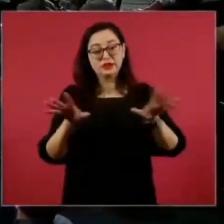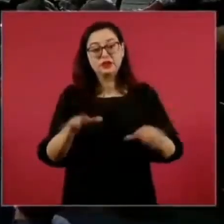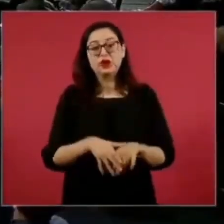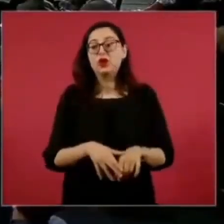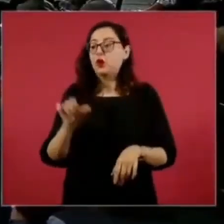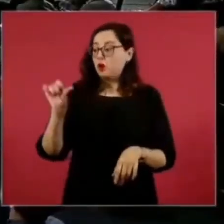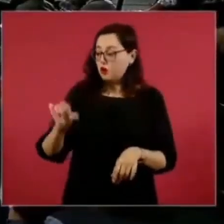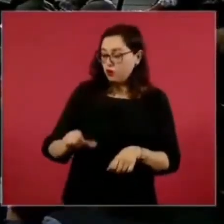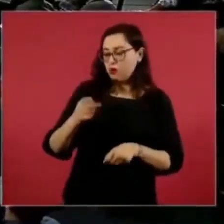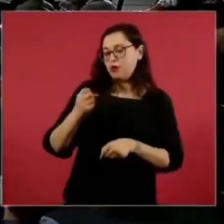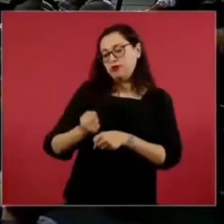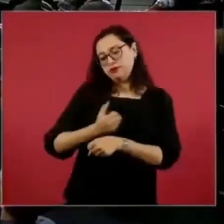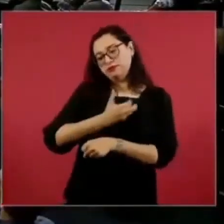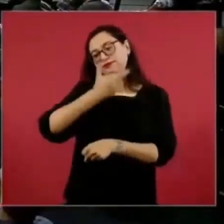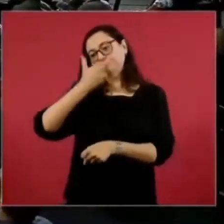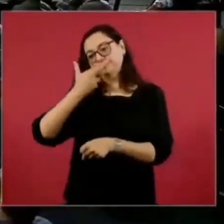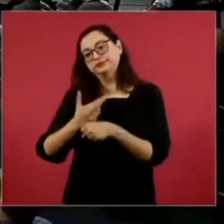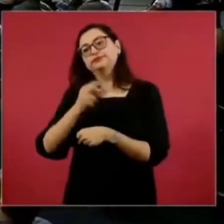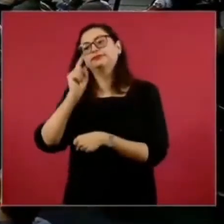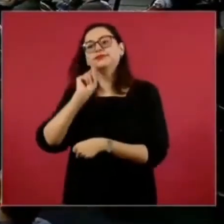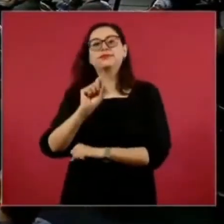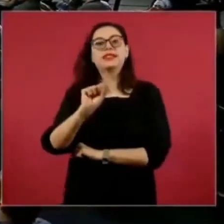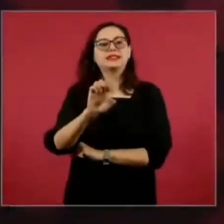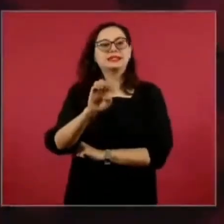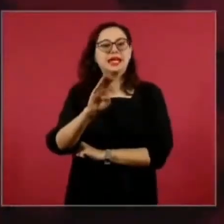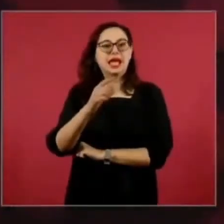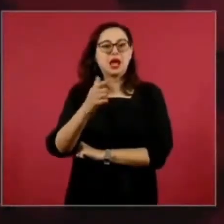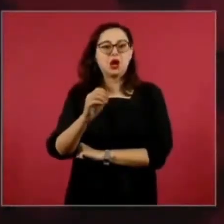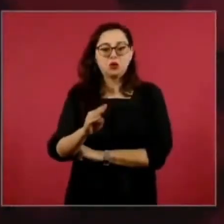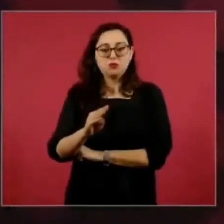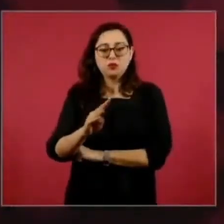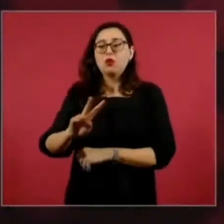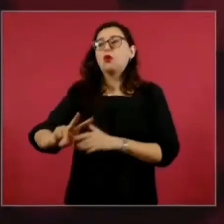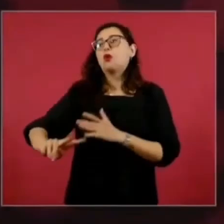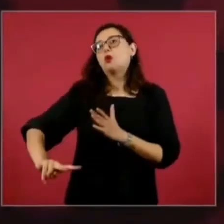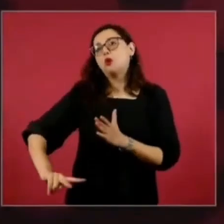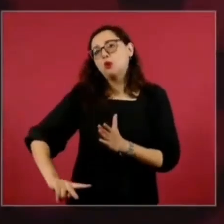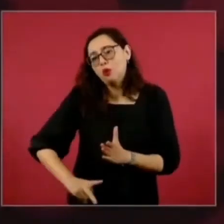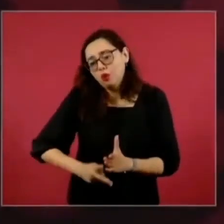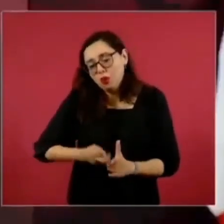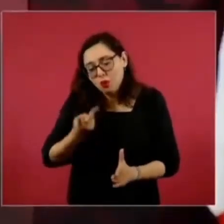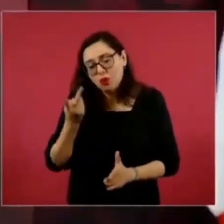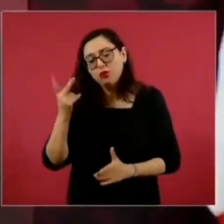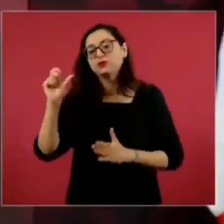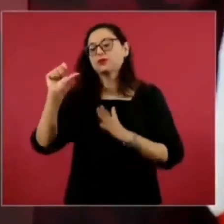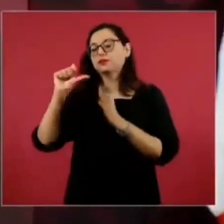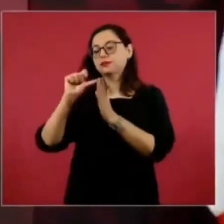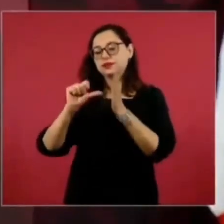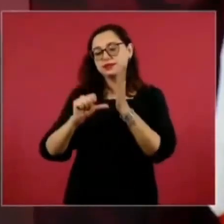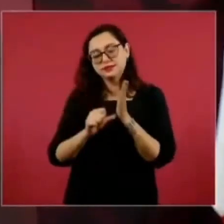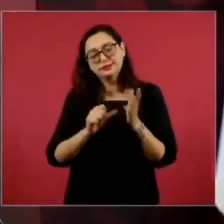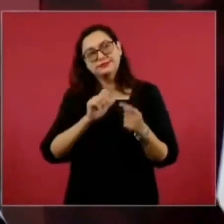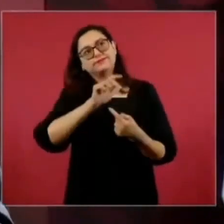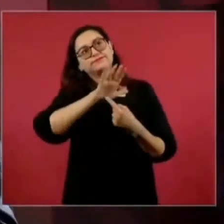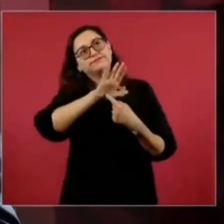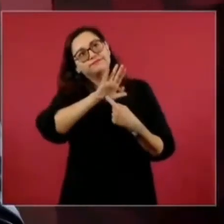vez a leerles el artículo, como dicen los abogados,